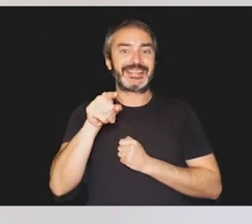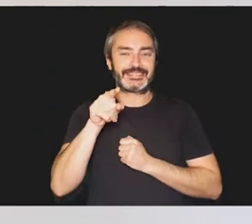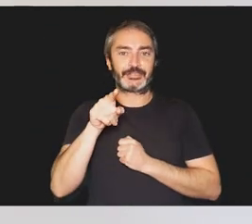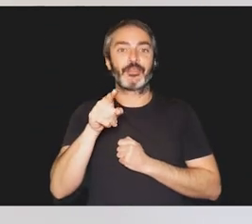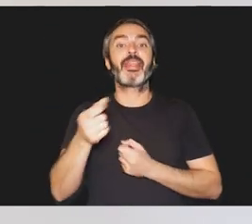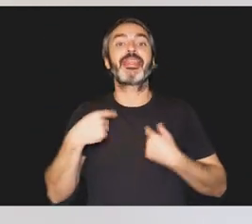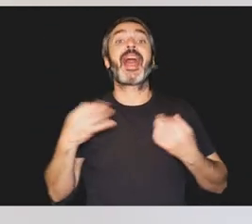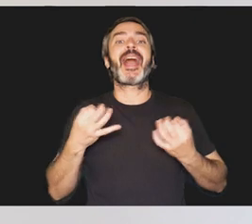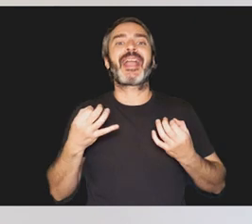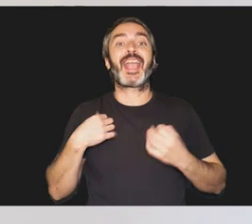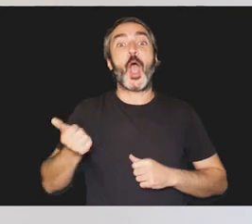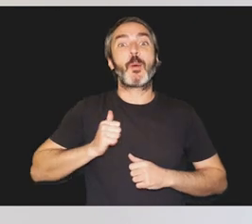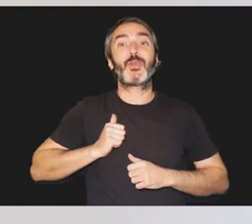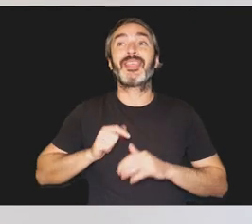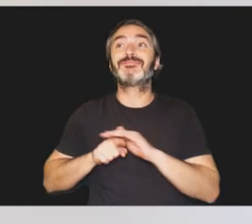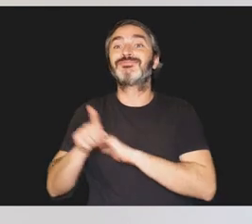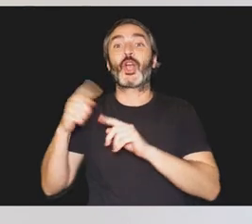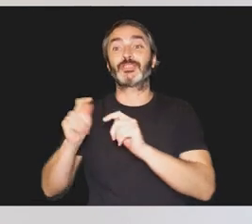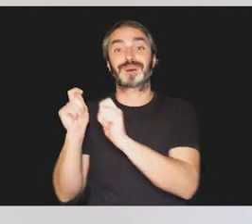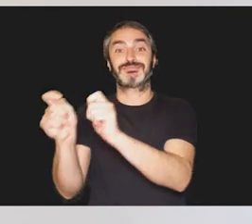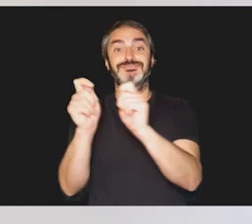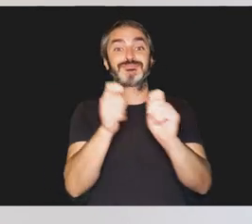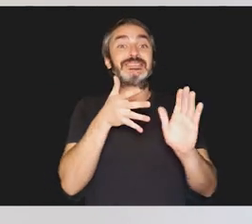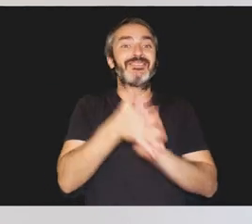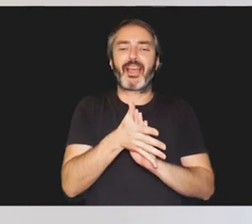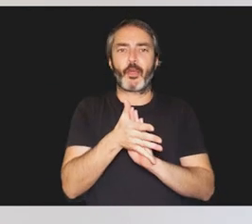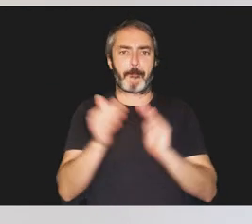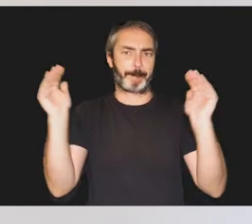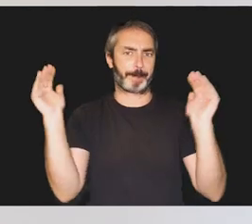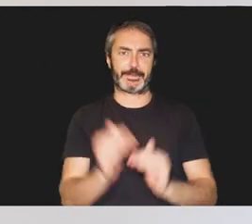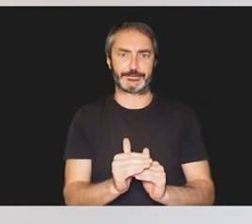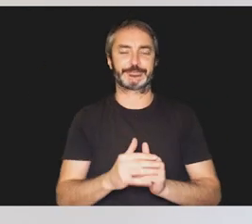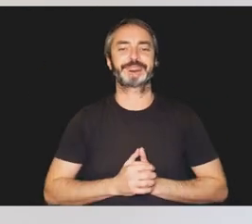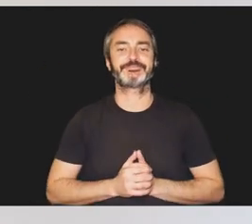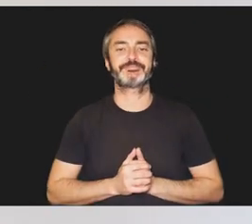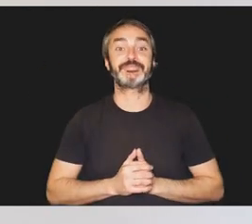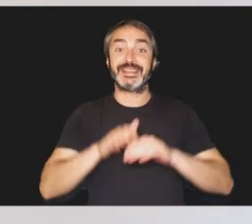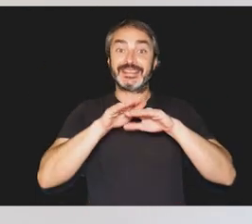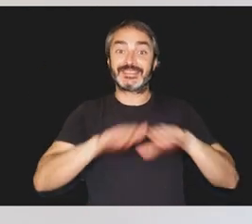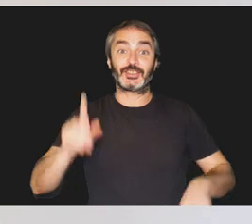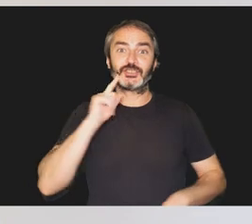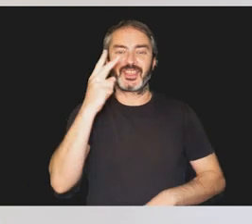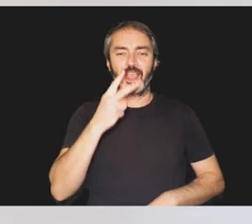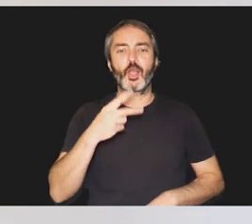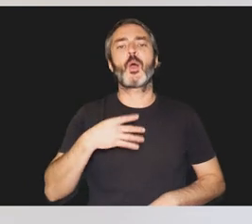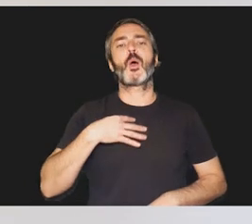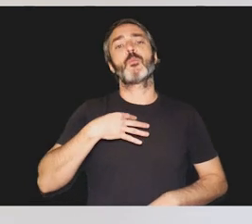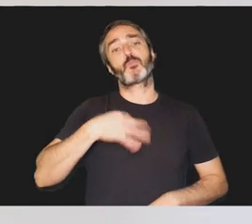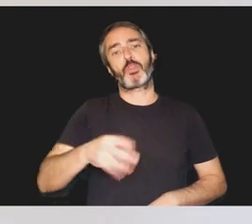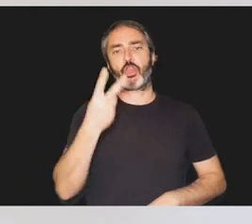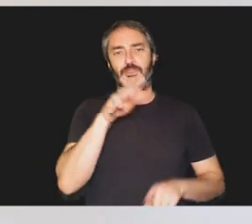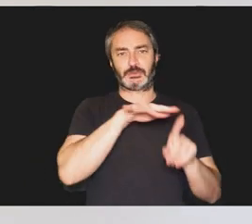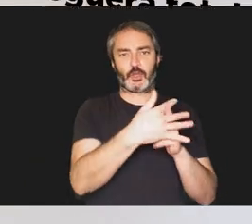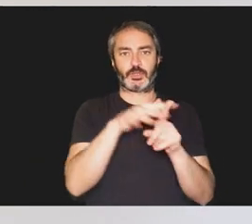reduce las oportunidades de darle significado a los objetos y a los sonidos. En el niño con sordoceguera tenemos dos posibles